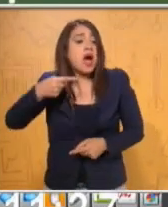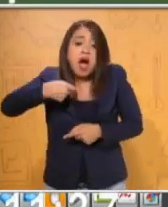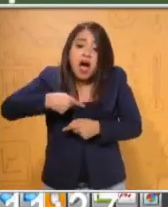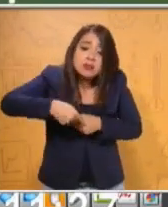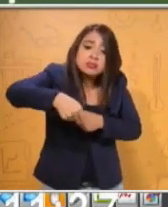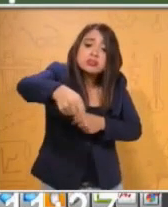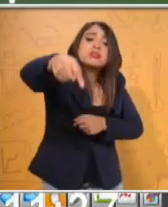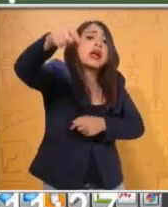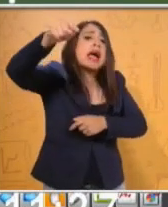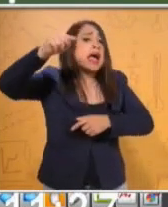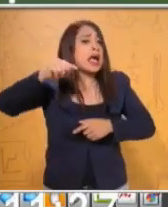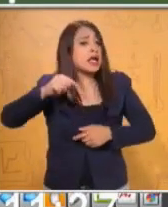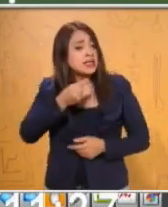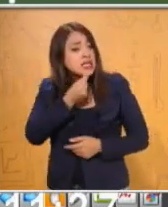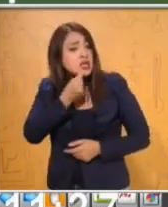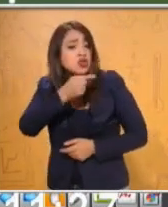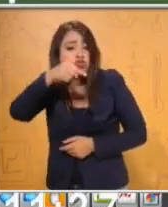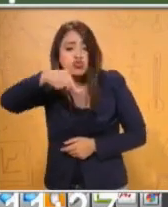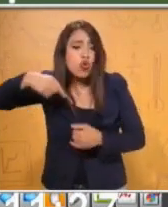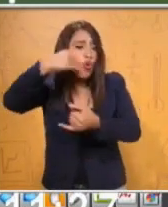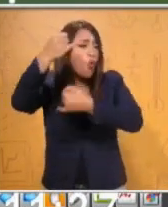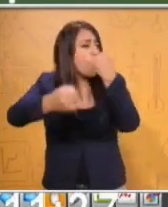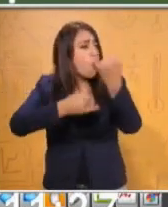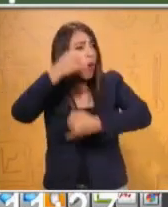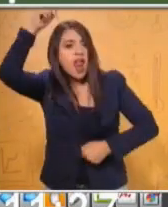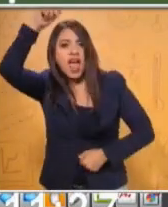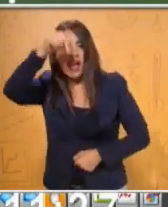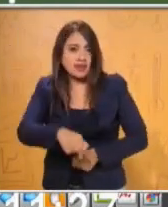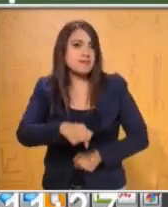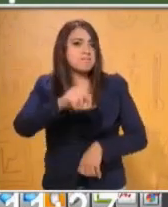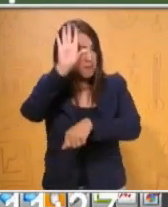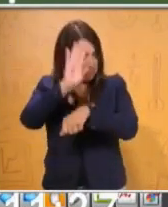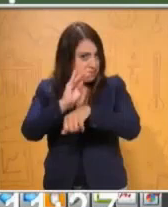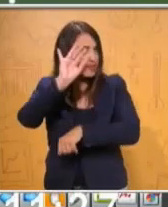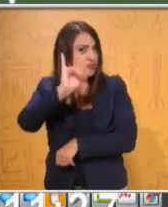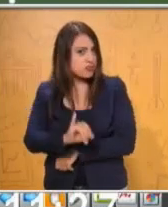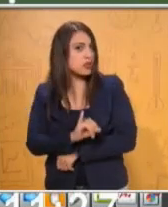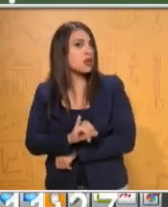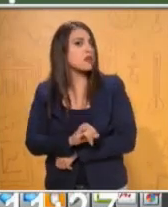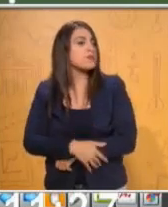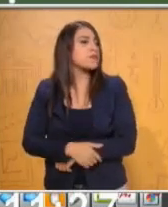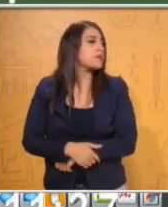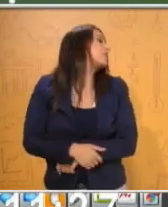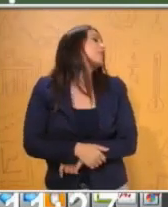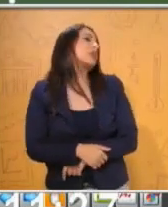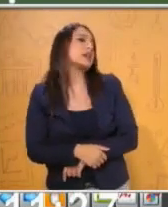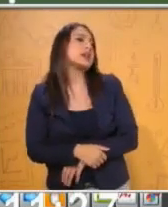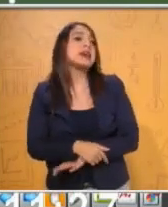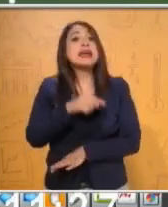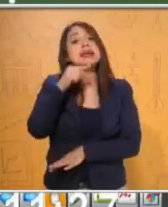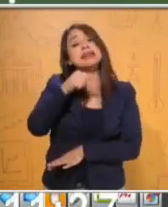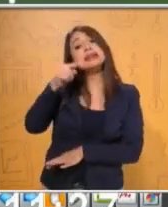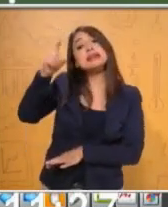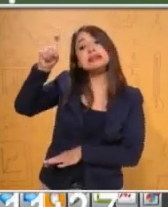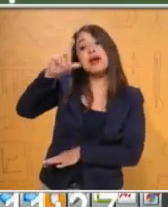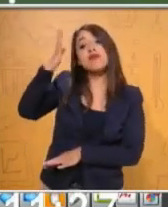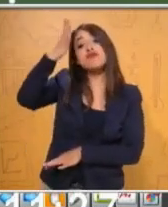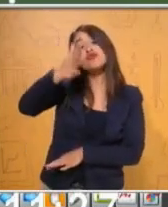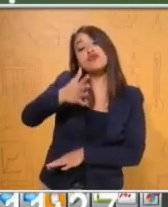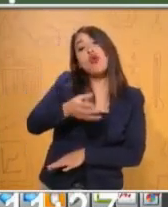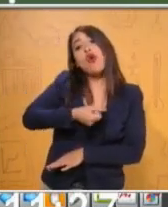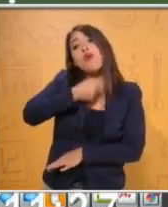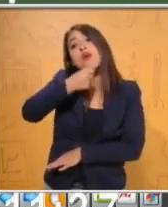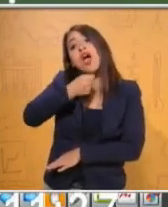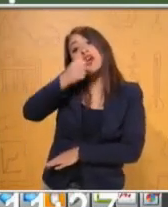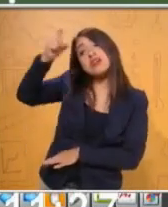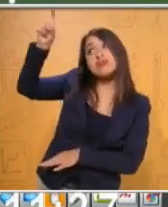gigante se puso viejo y sus fuerzas se debilitaron. Ya no podía jugar, pero, sentado en un enorme